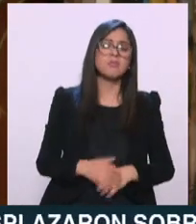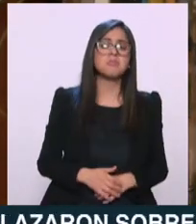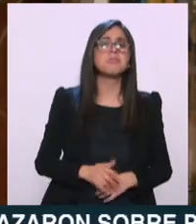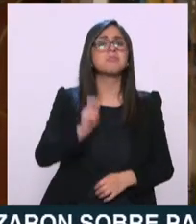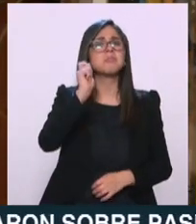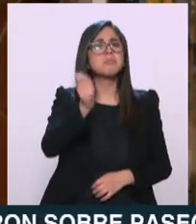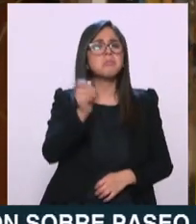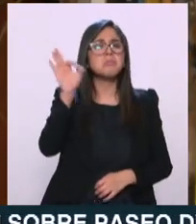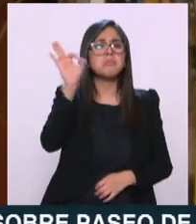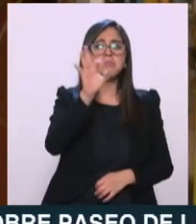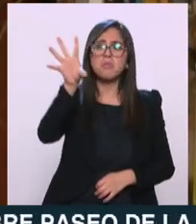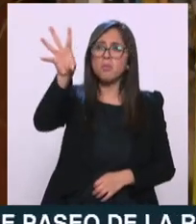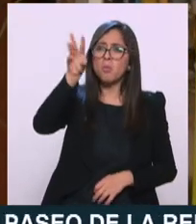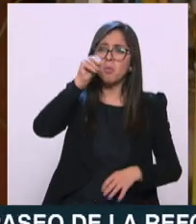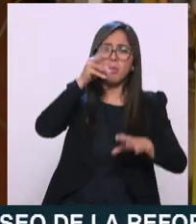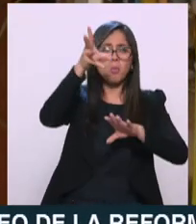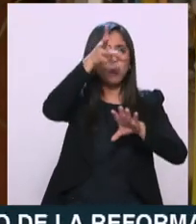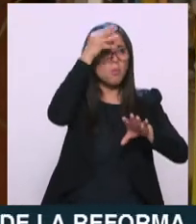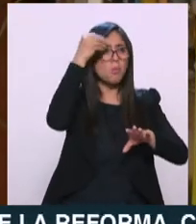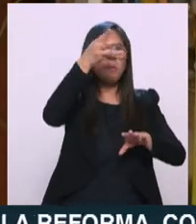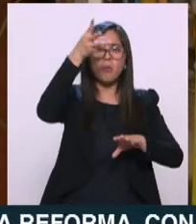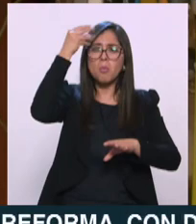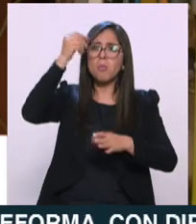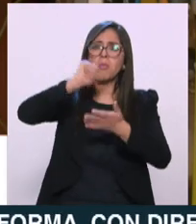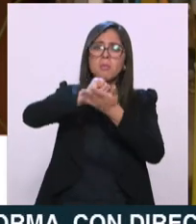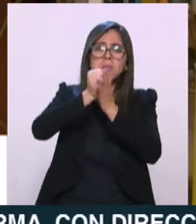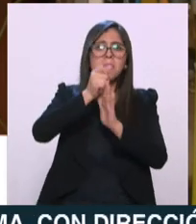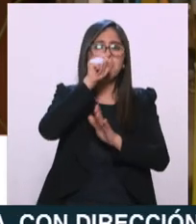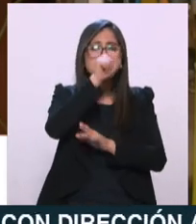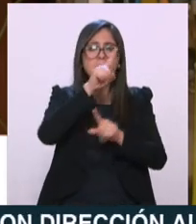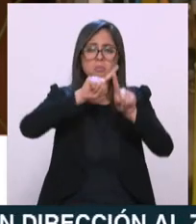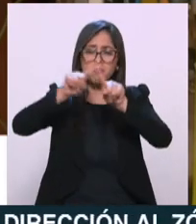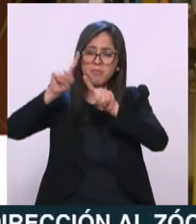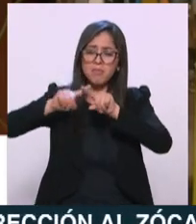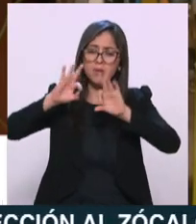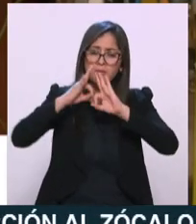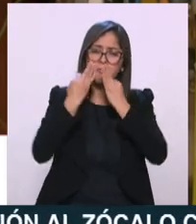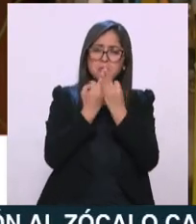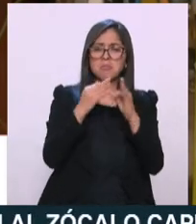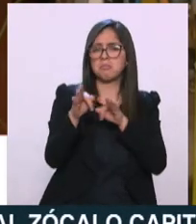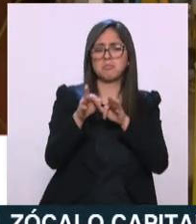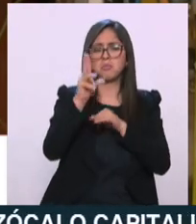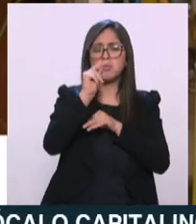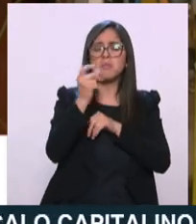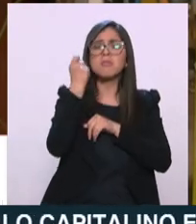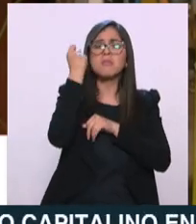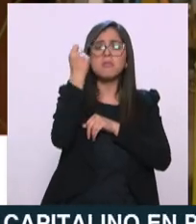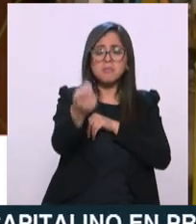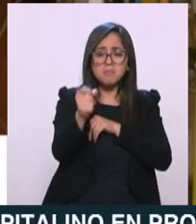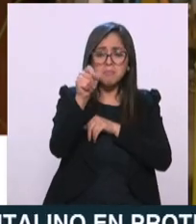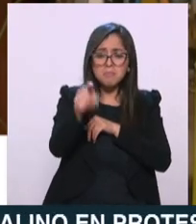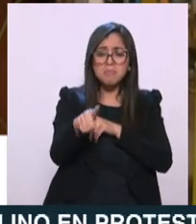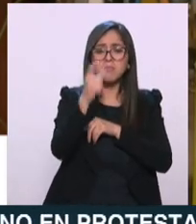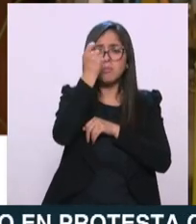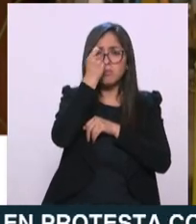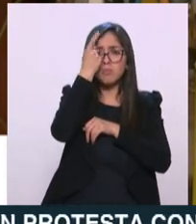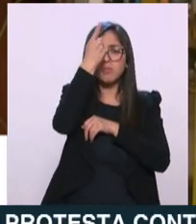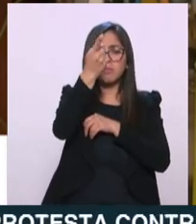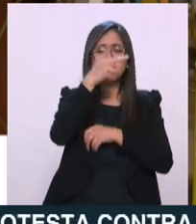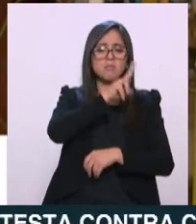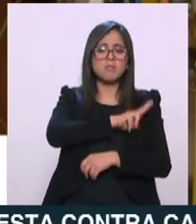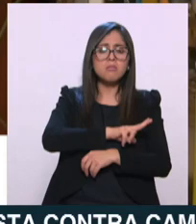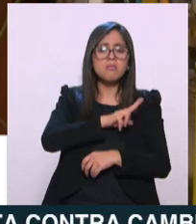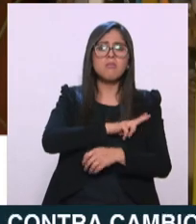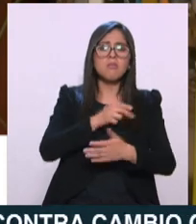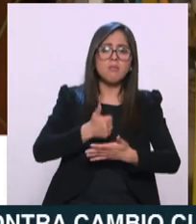de otros lados porque México tiene sus peculiaridades pero sí es invitar a la iniciativa privada a que invierta. Del